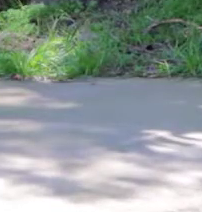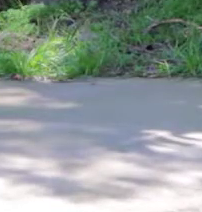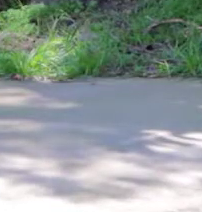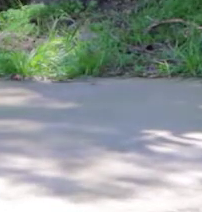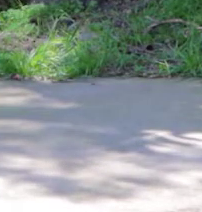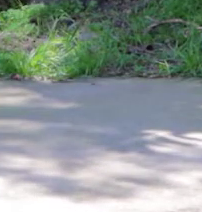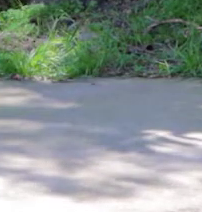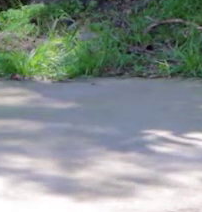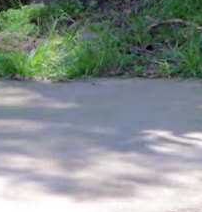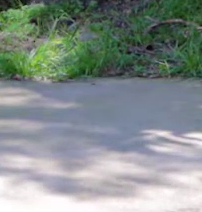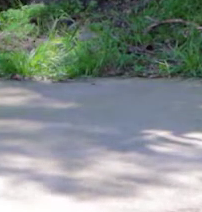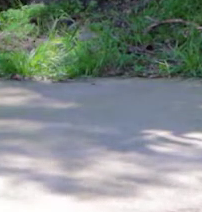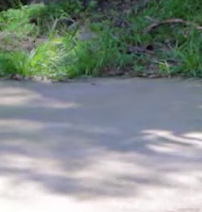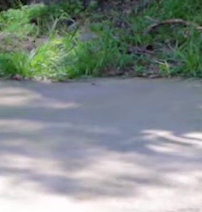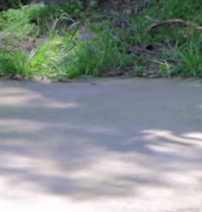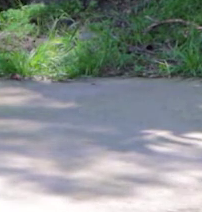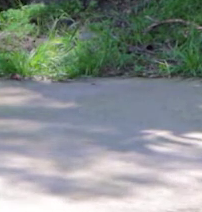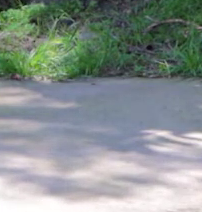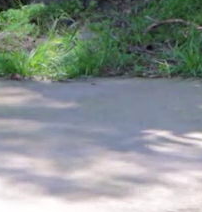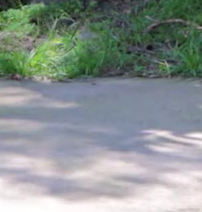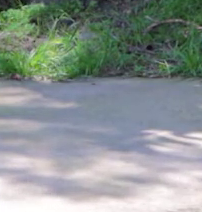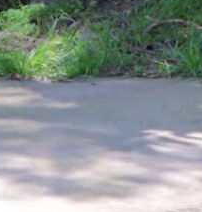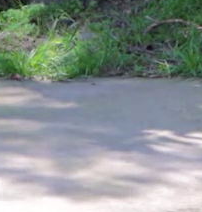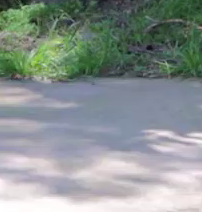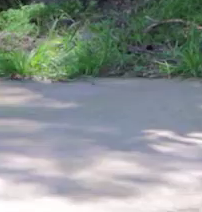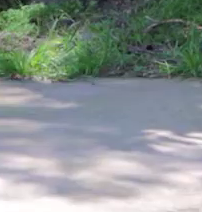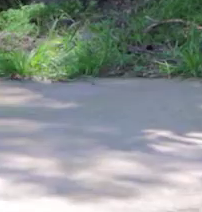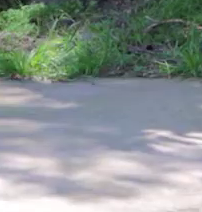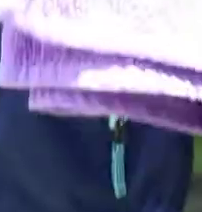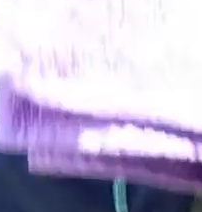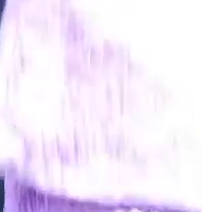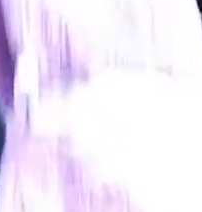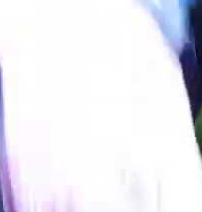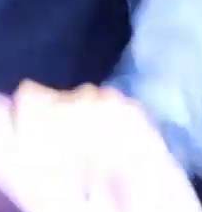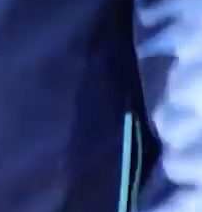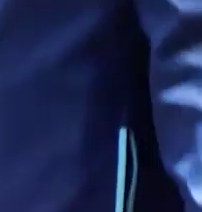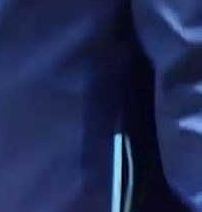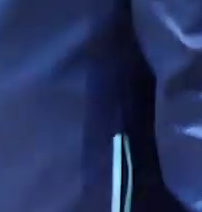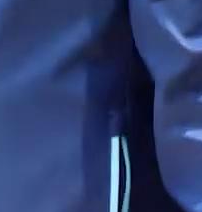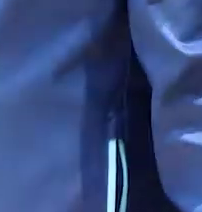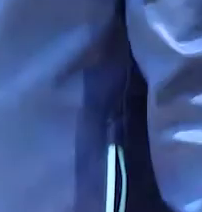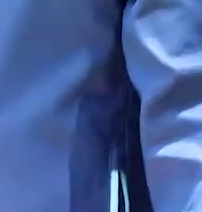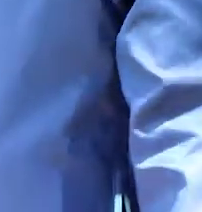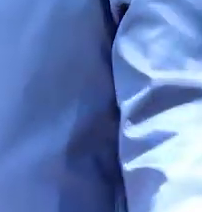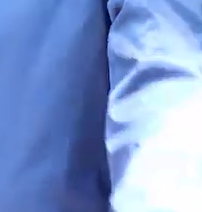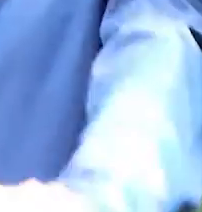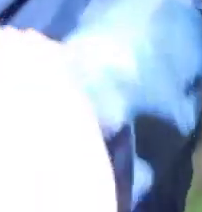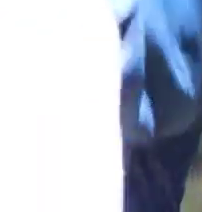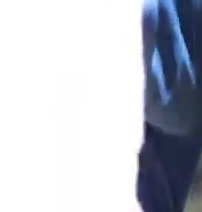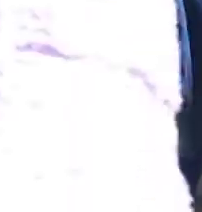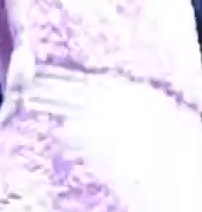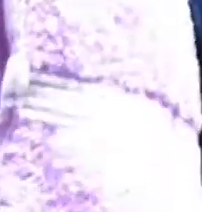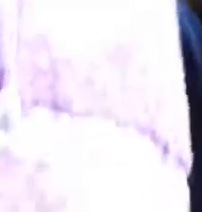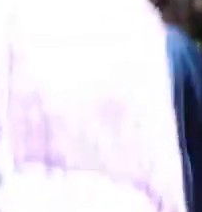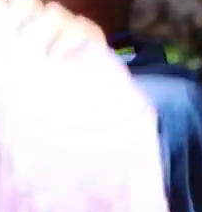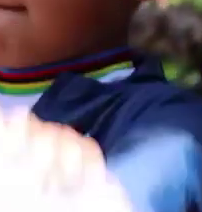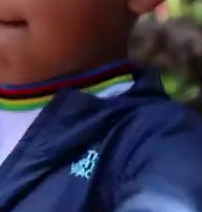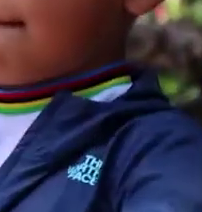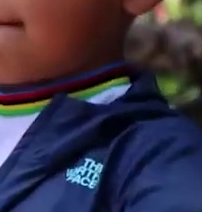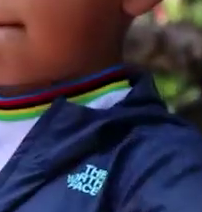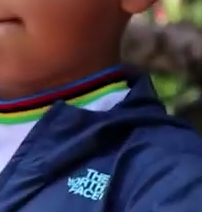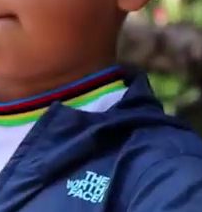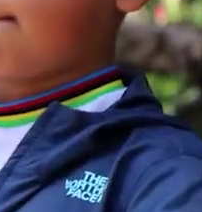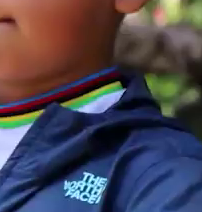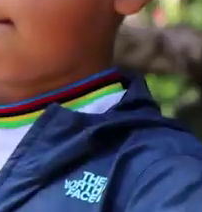nuestra toalla y baja en una extensión vamos a subir los brazos a la altura de los